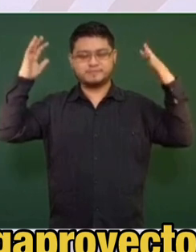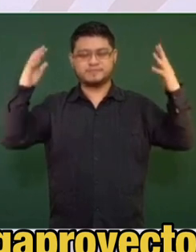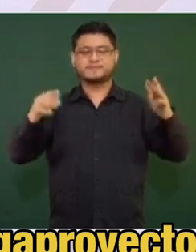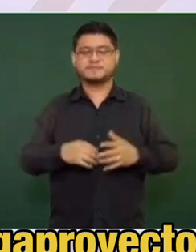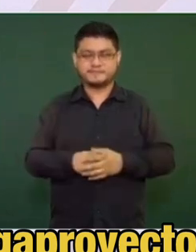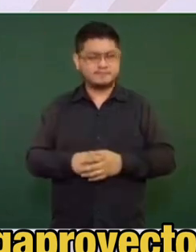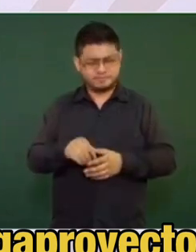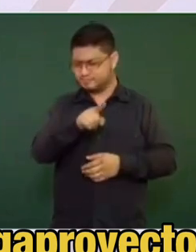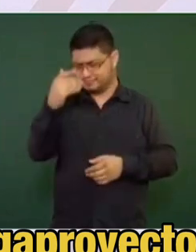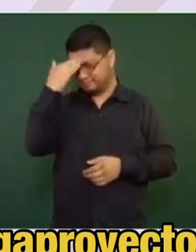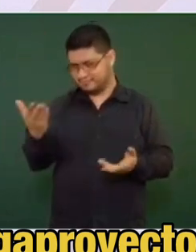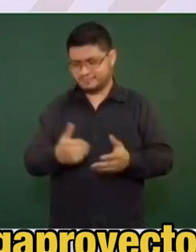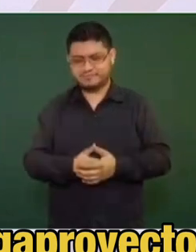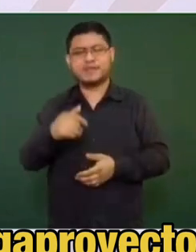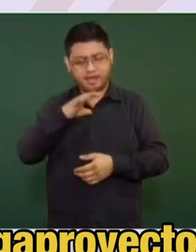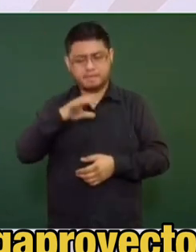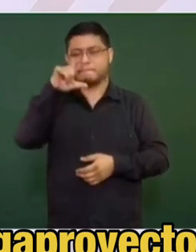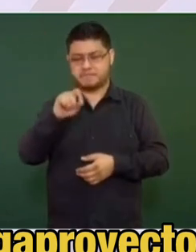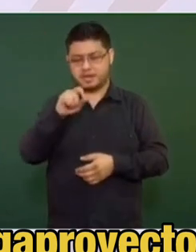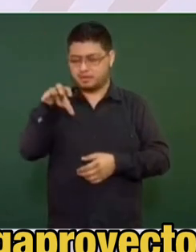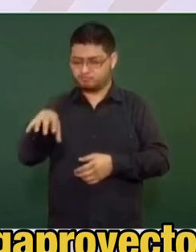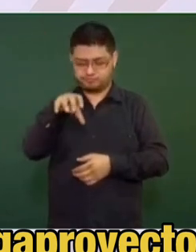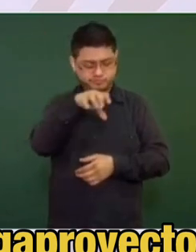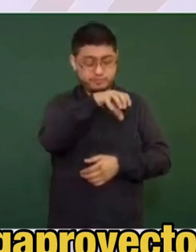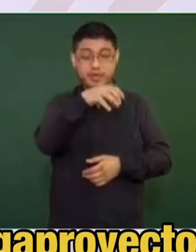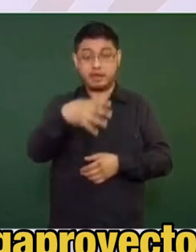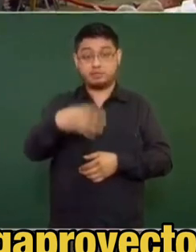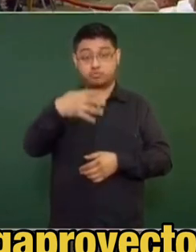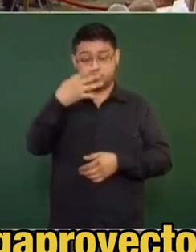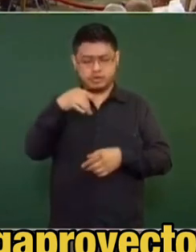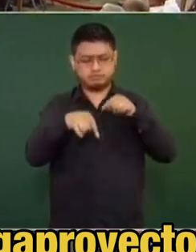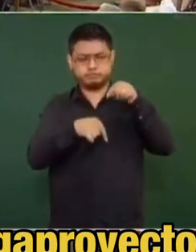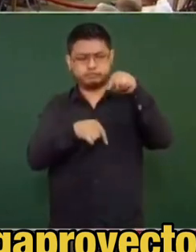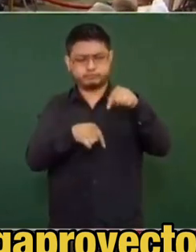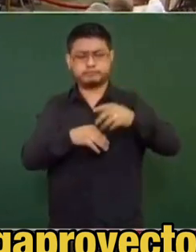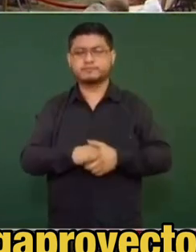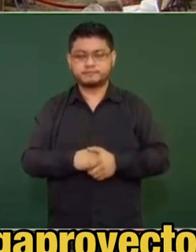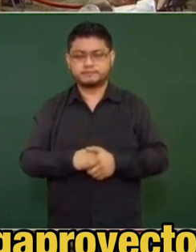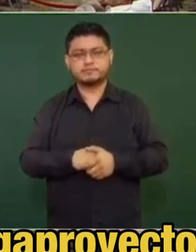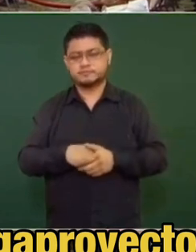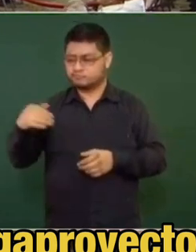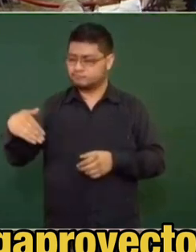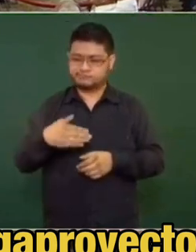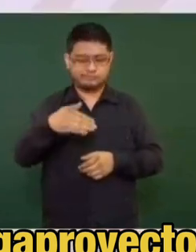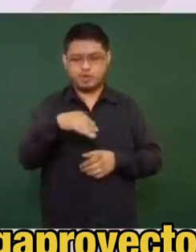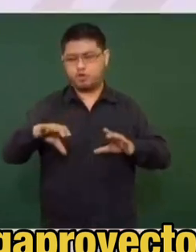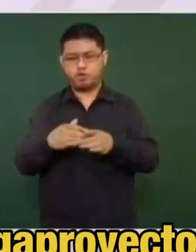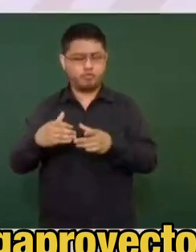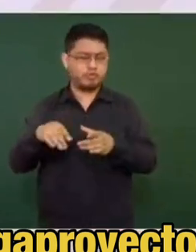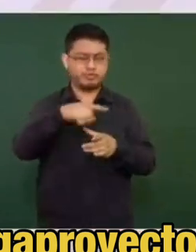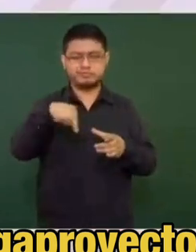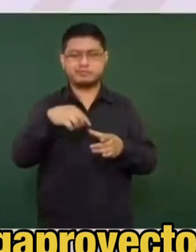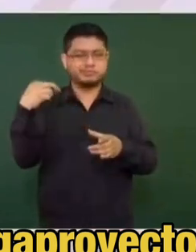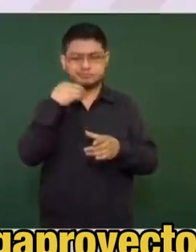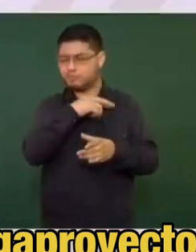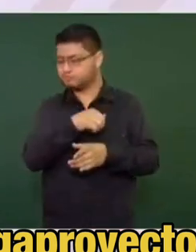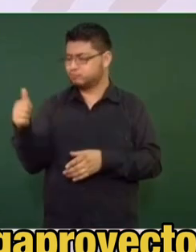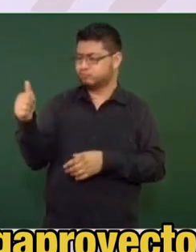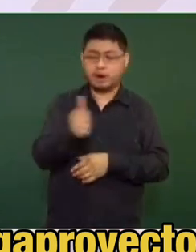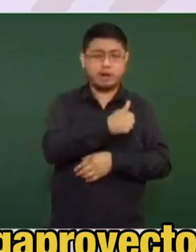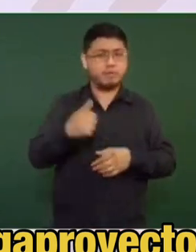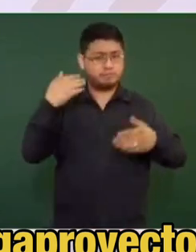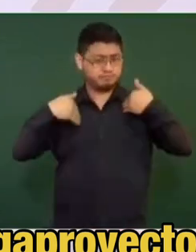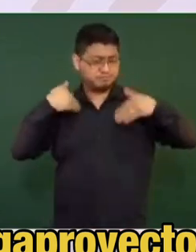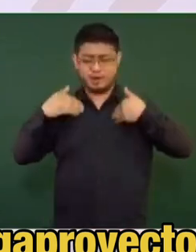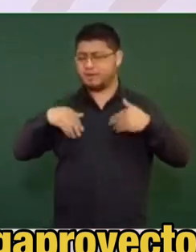Ya lo saben, son 20 estaciones y 14 paraderos. Se juntarán pueblos, se transportarán por rampidez y seguridad a pasajeros y